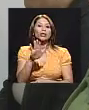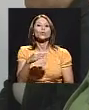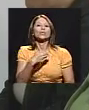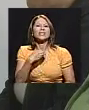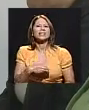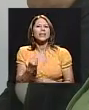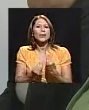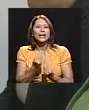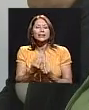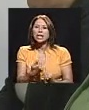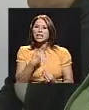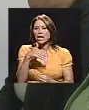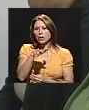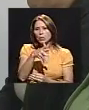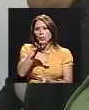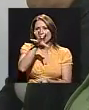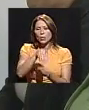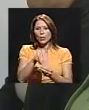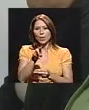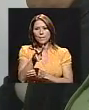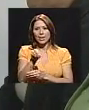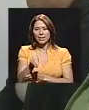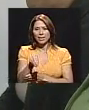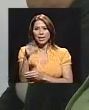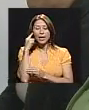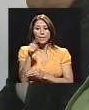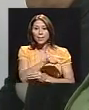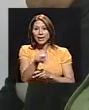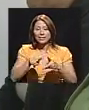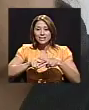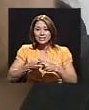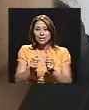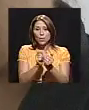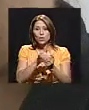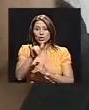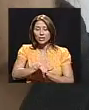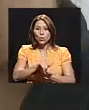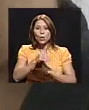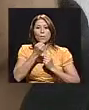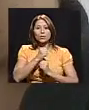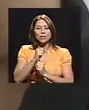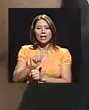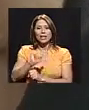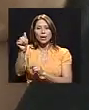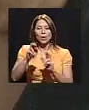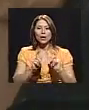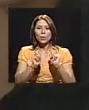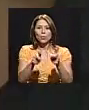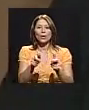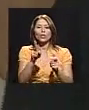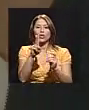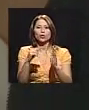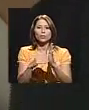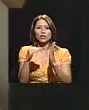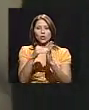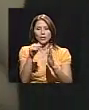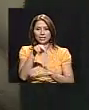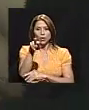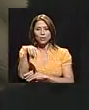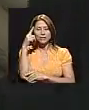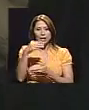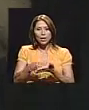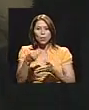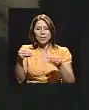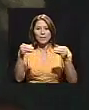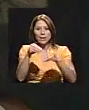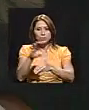personas es tener unas 20. Para que inicie con este proyecto, la Municipalidad de Arajuela donó 2 millones de colones para que compren